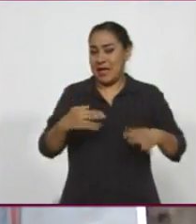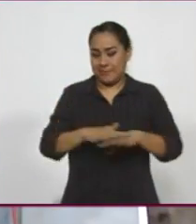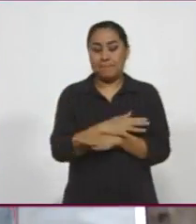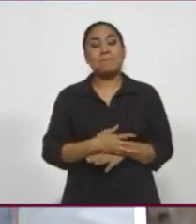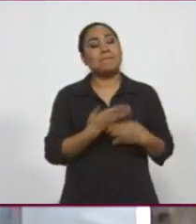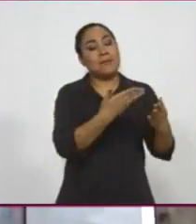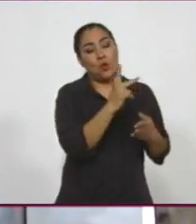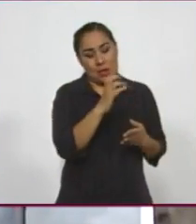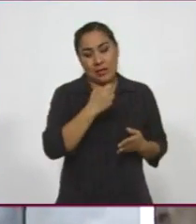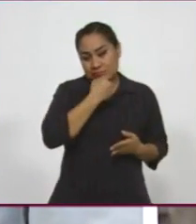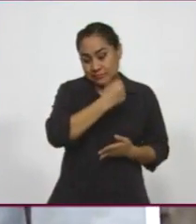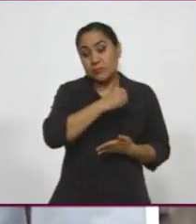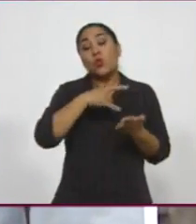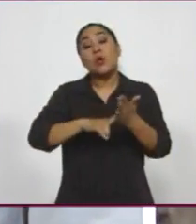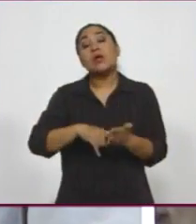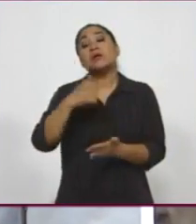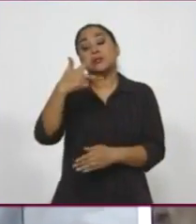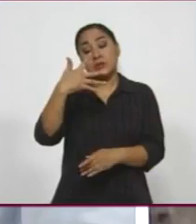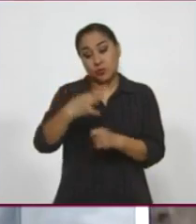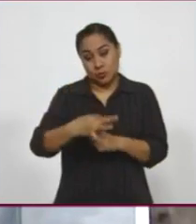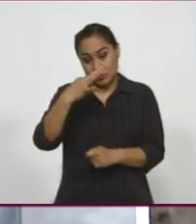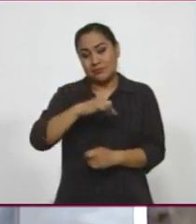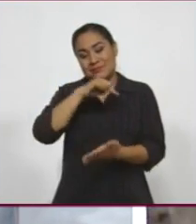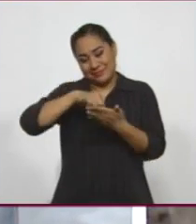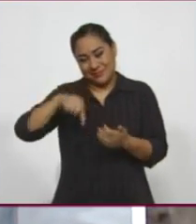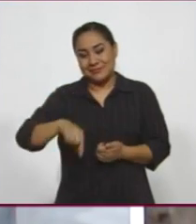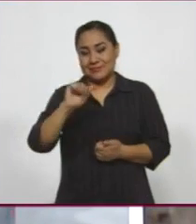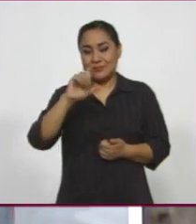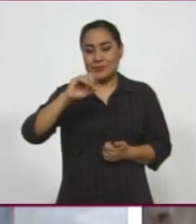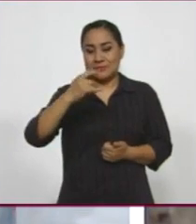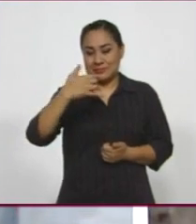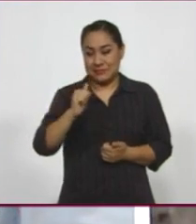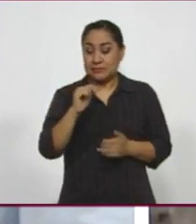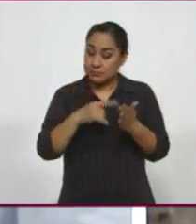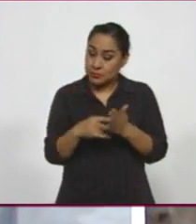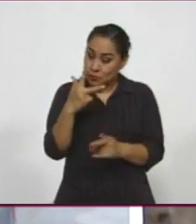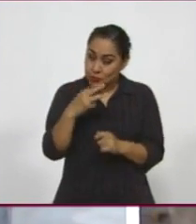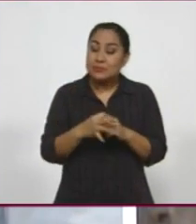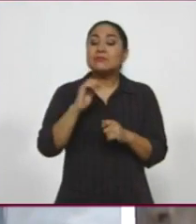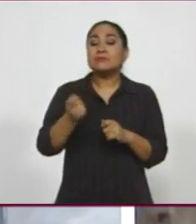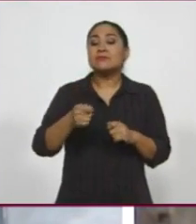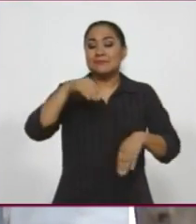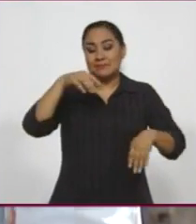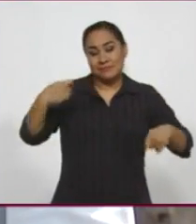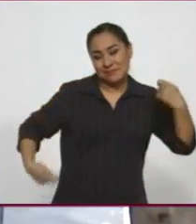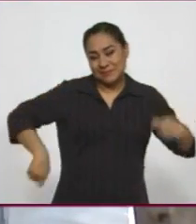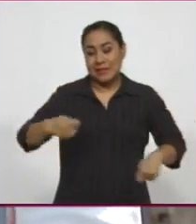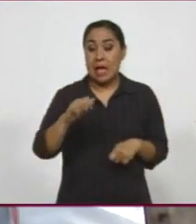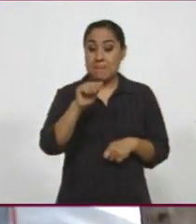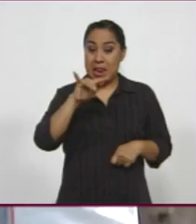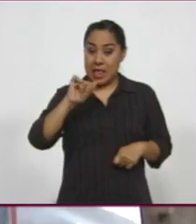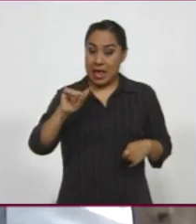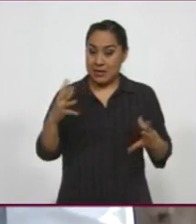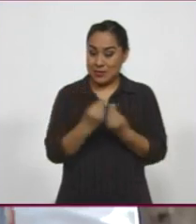Guadalupe, esto sucederá a las 17 horas y hoy en la Alhóndiga de Granaditas, en punto de las 20 horas, el ballet de Amalia Hernández. Promete